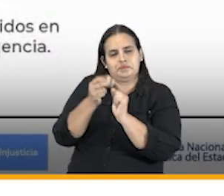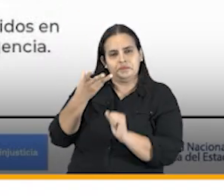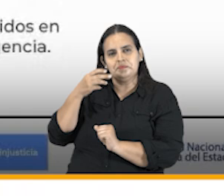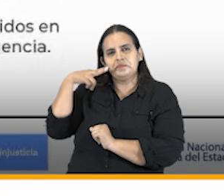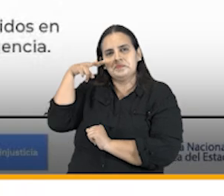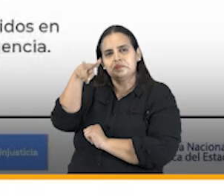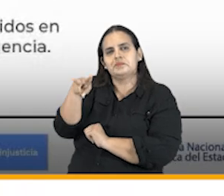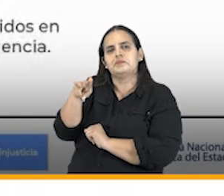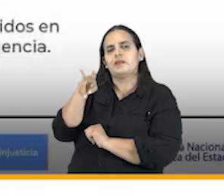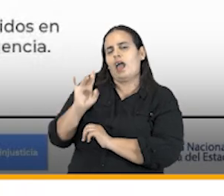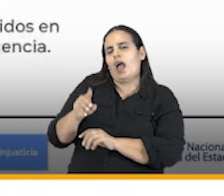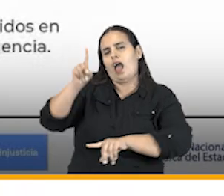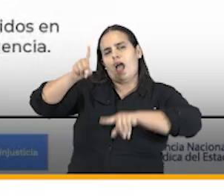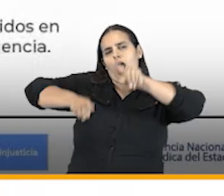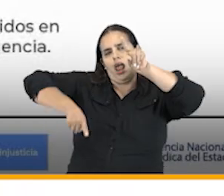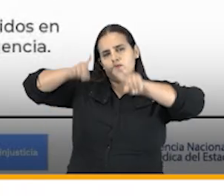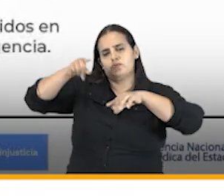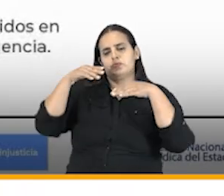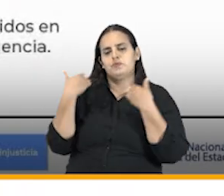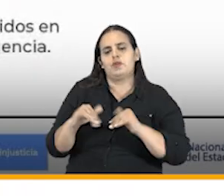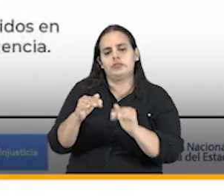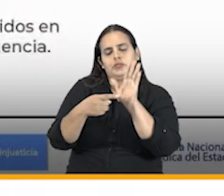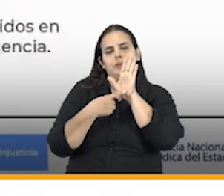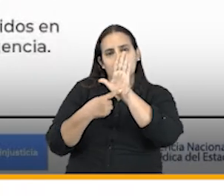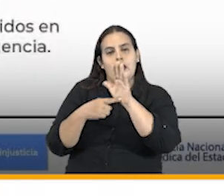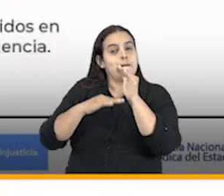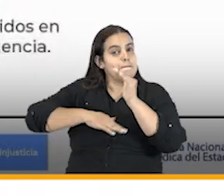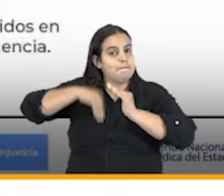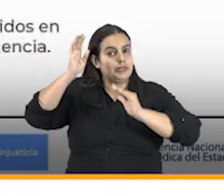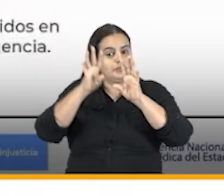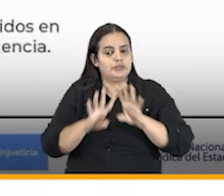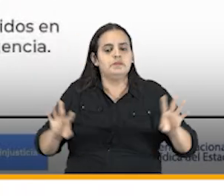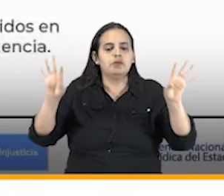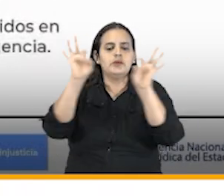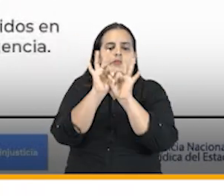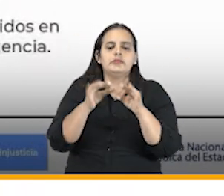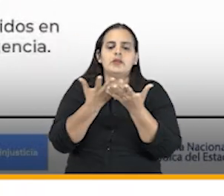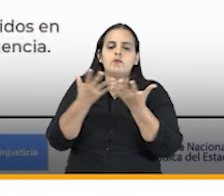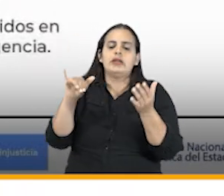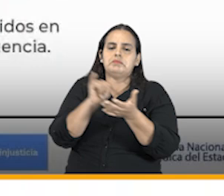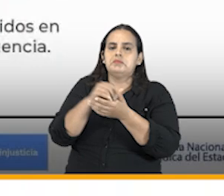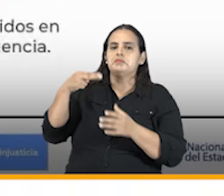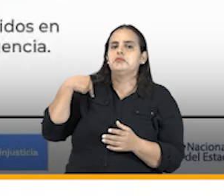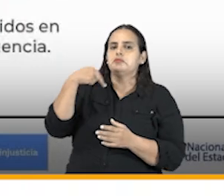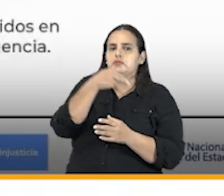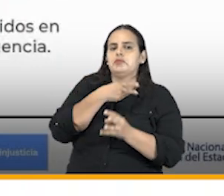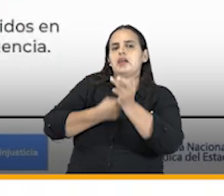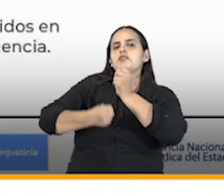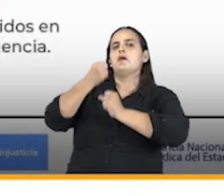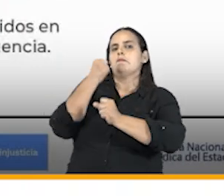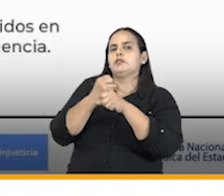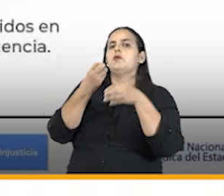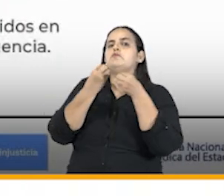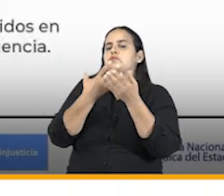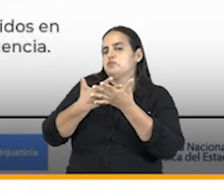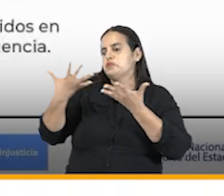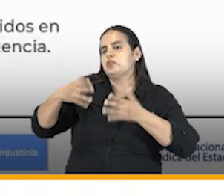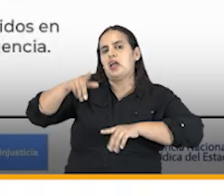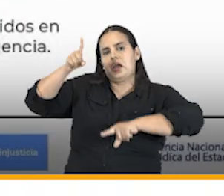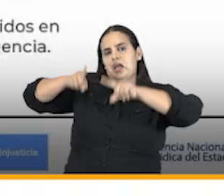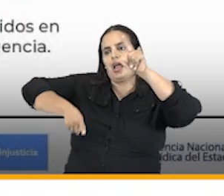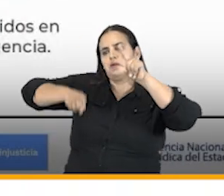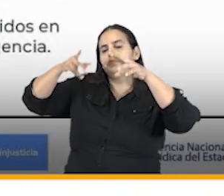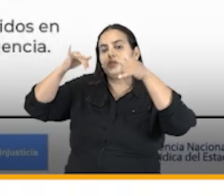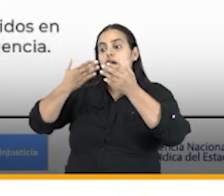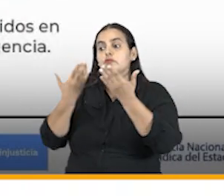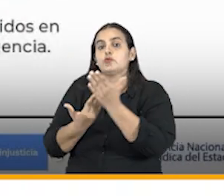quisiera presentarles algunos de los procesos más importantes en los que intervenimos el año pasado varios de los cuales todavía están